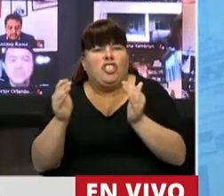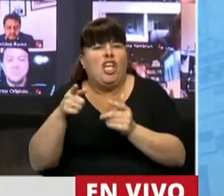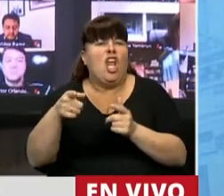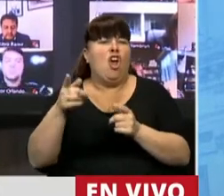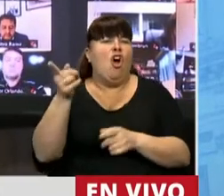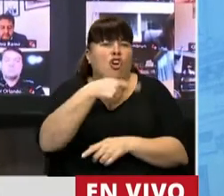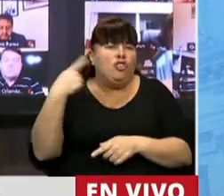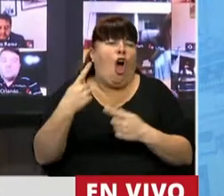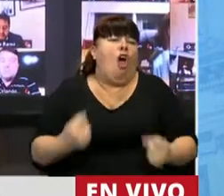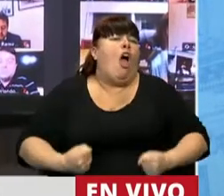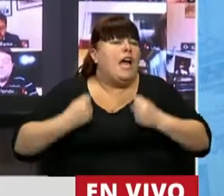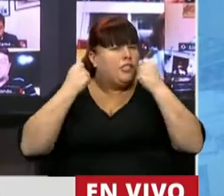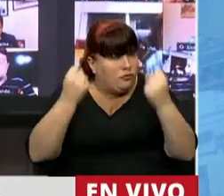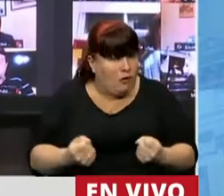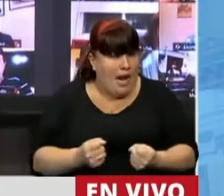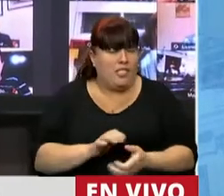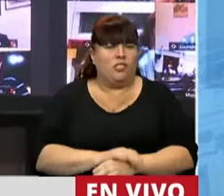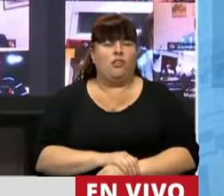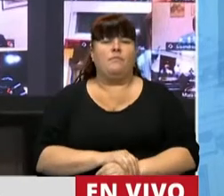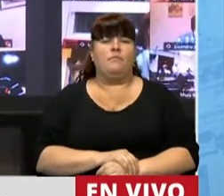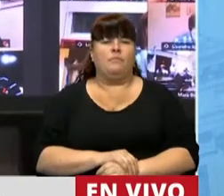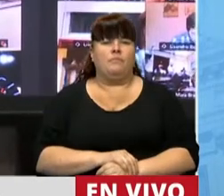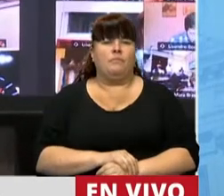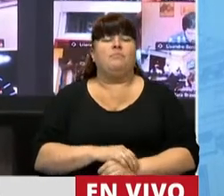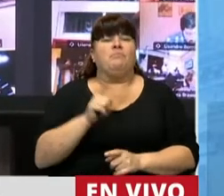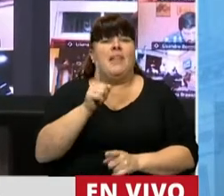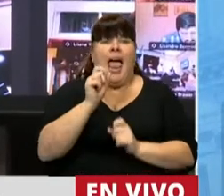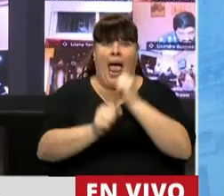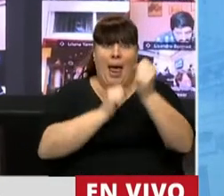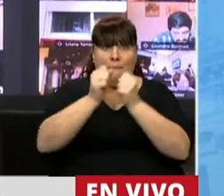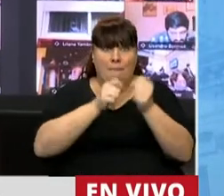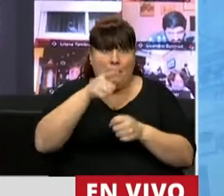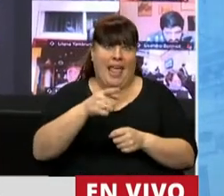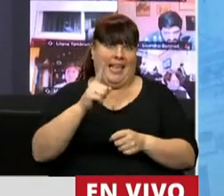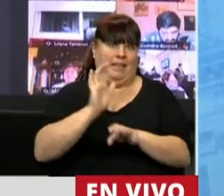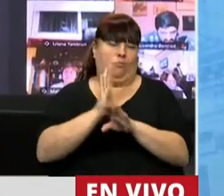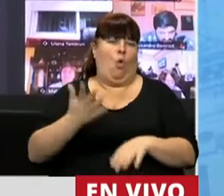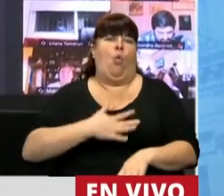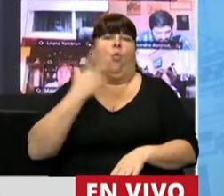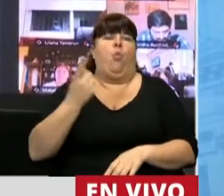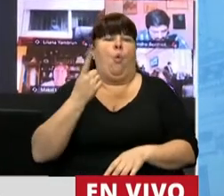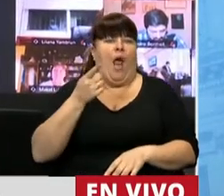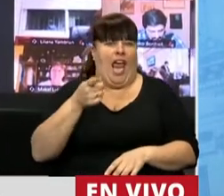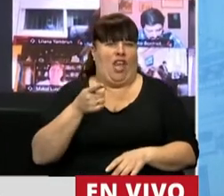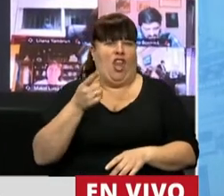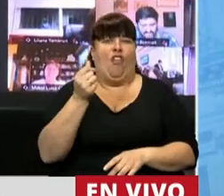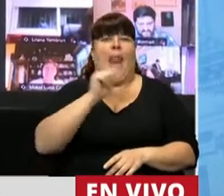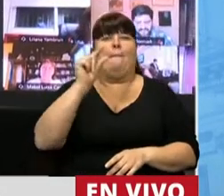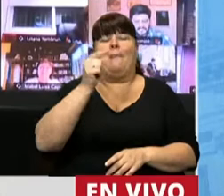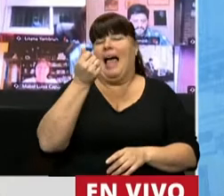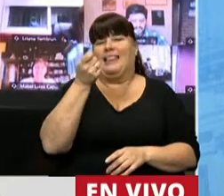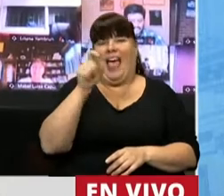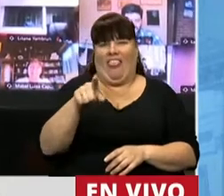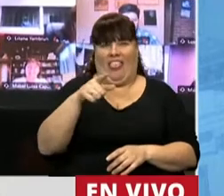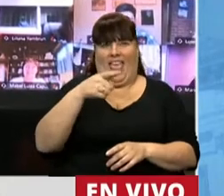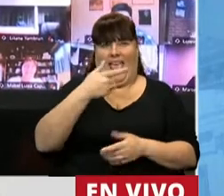que son aquellos que están haciendo el esfuerzo, y nada más estas empresas que son los dueños del crédito público